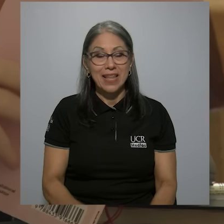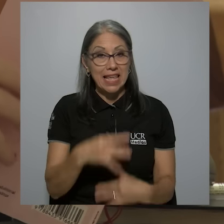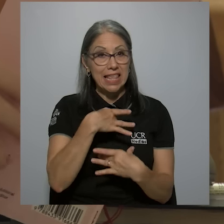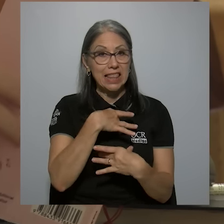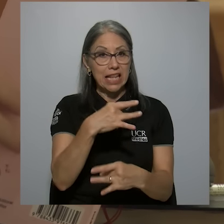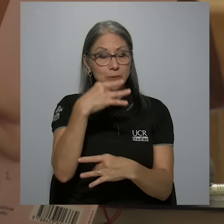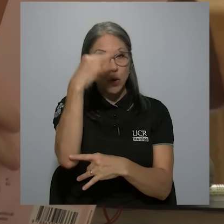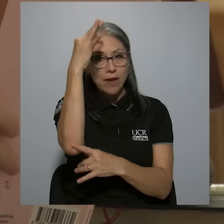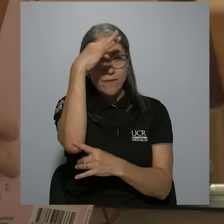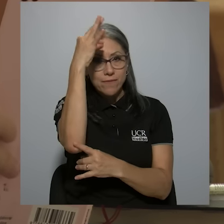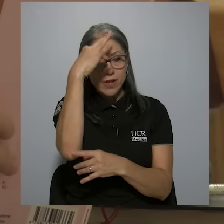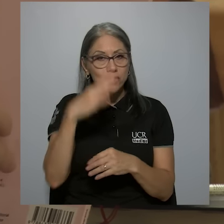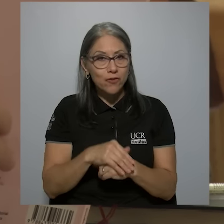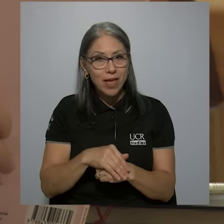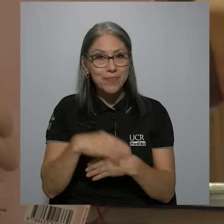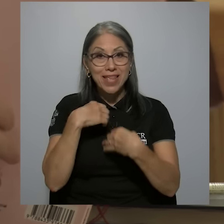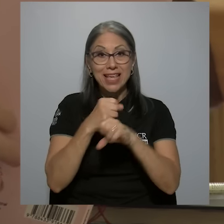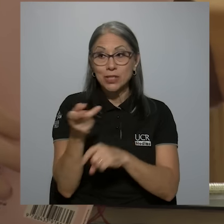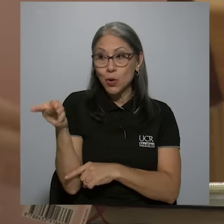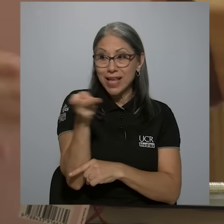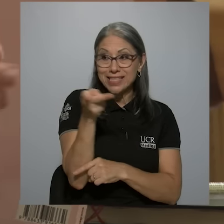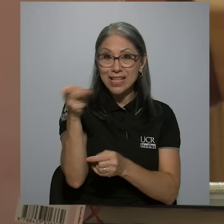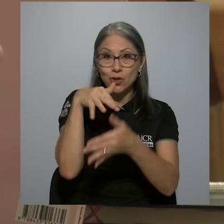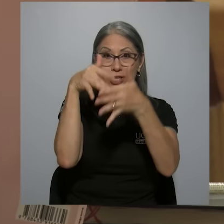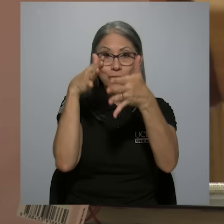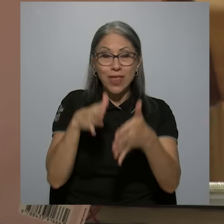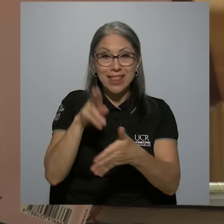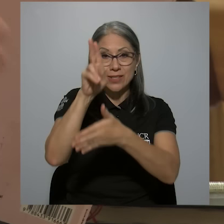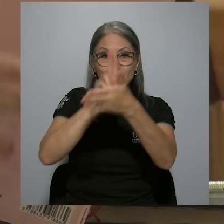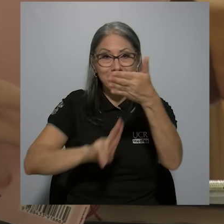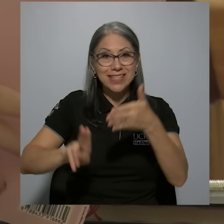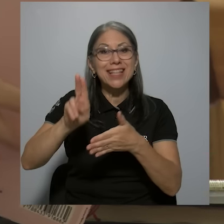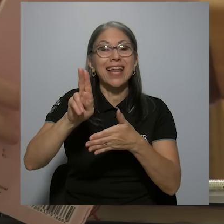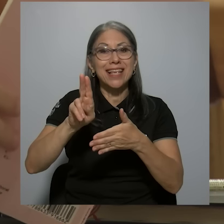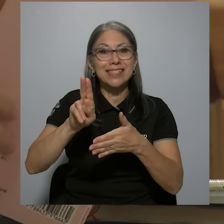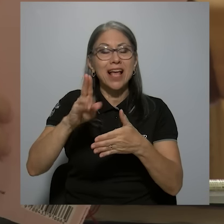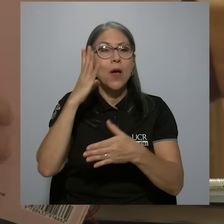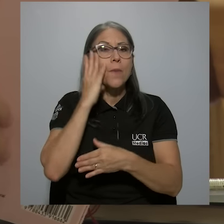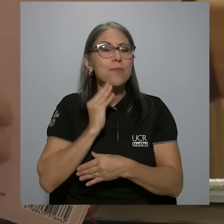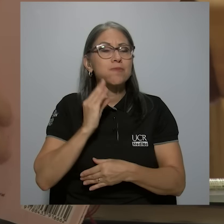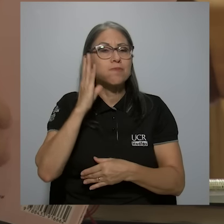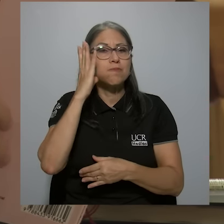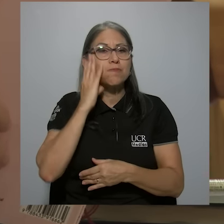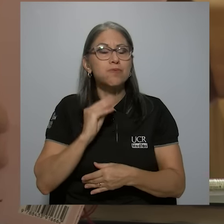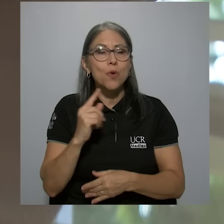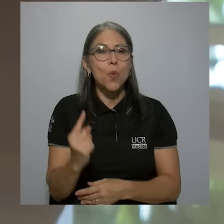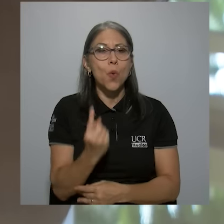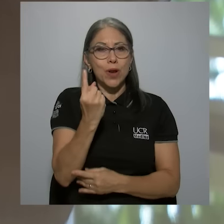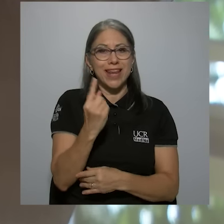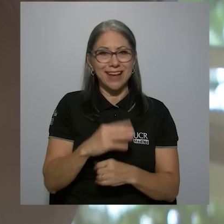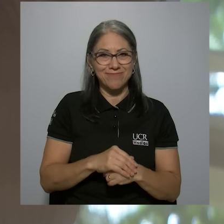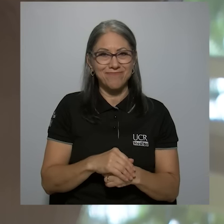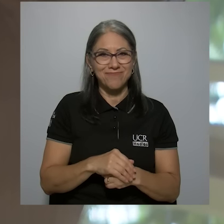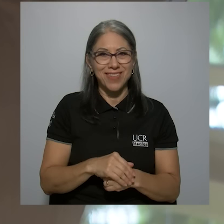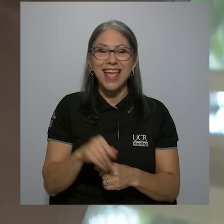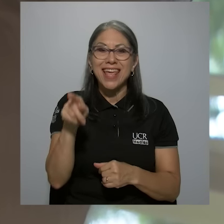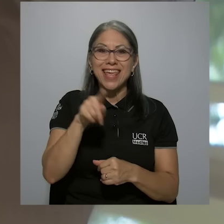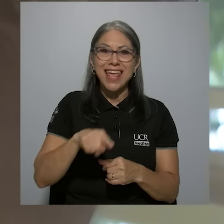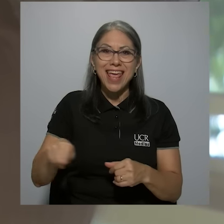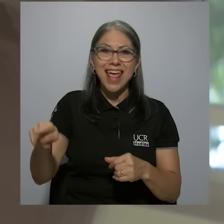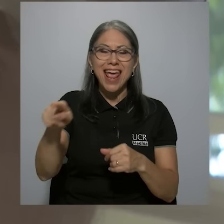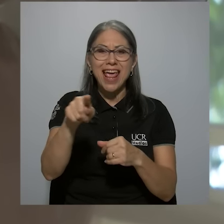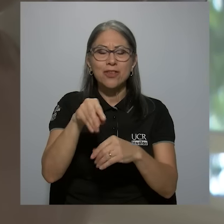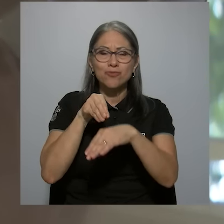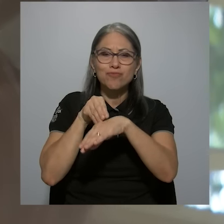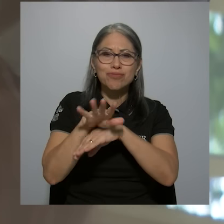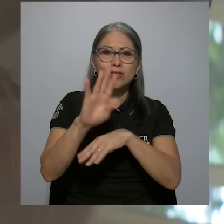El interés por la filosofía llevó a estas dos estudiantes universitarias a vivir una experiencia única que les